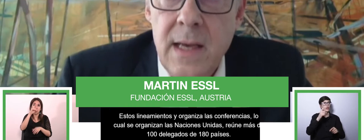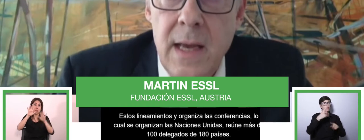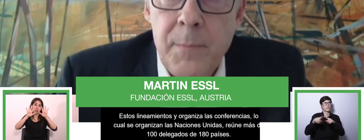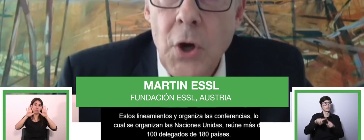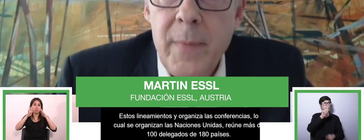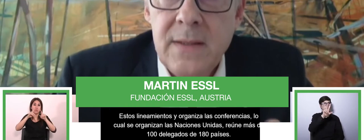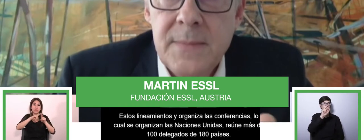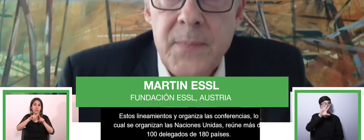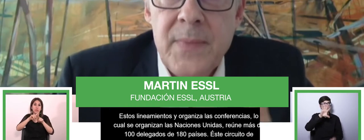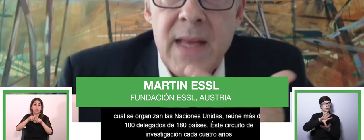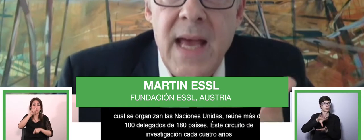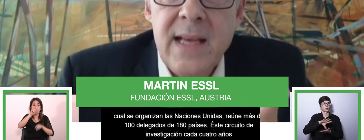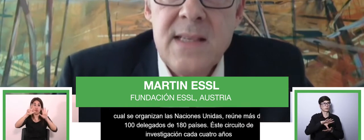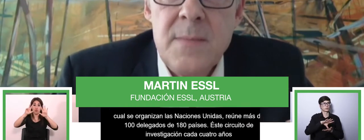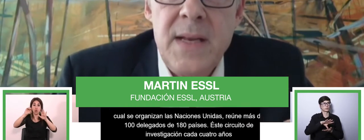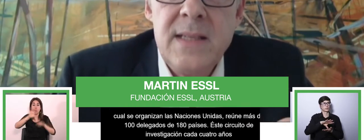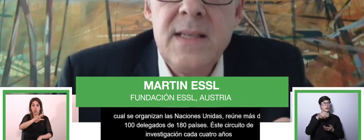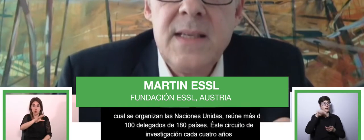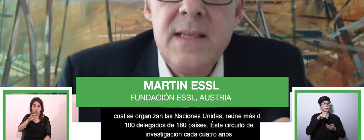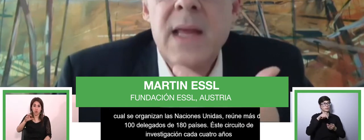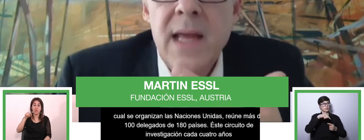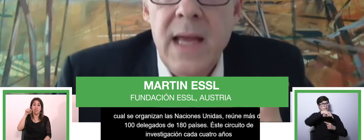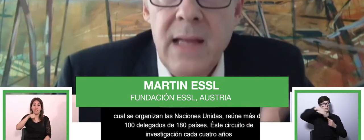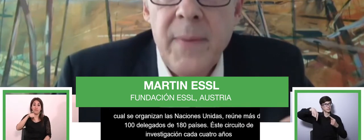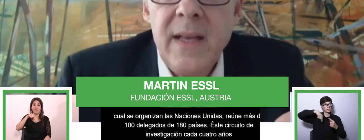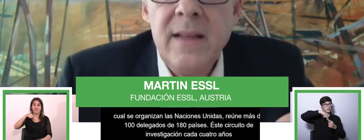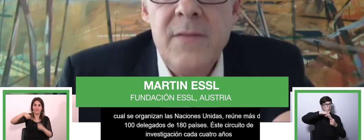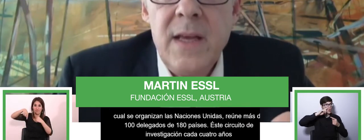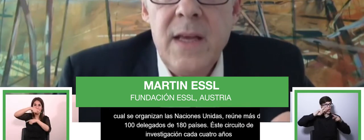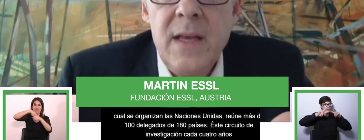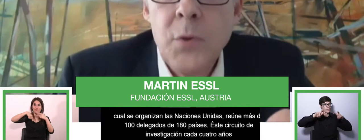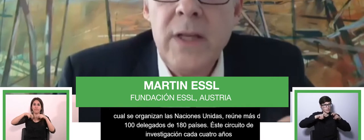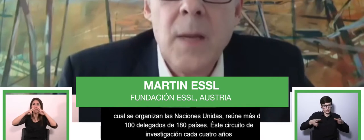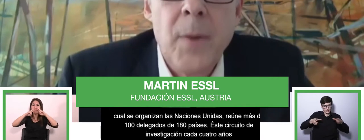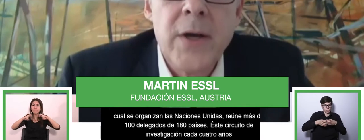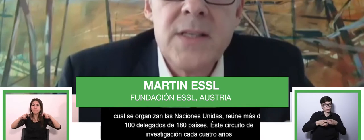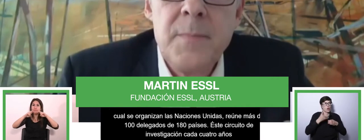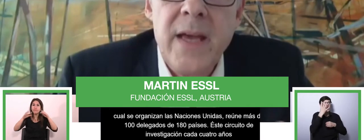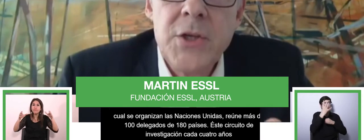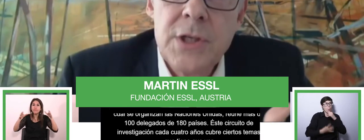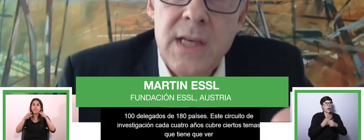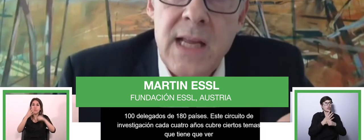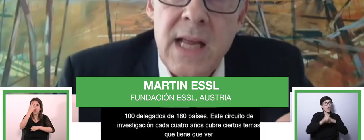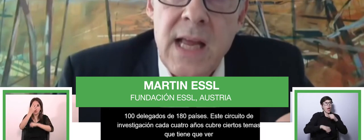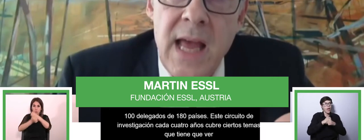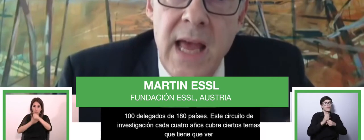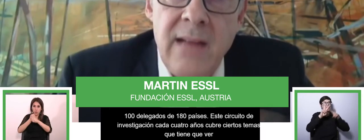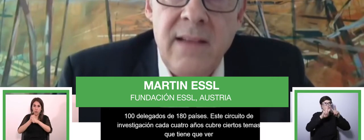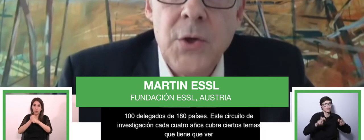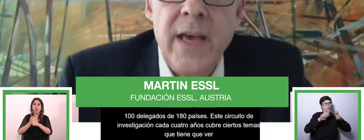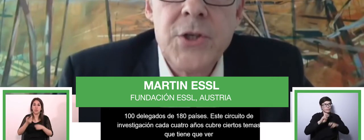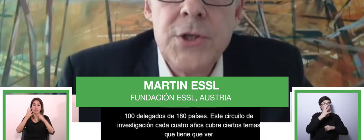que tienen que ver empleo, accesibilidad, vida independiente y la